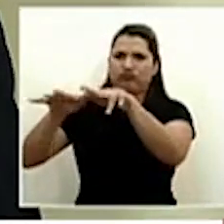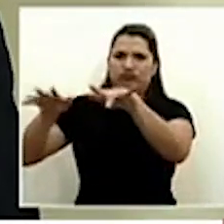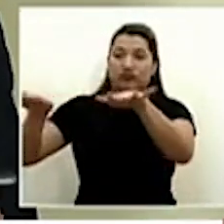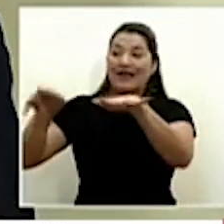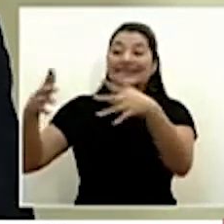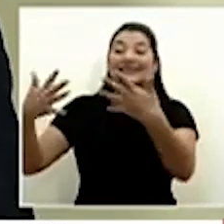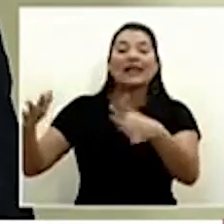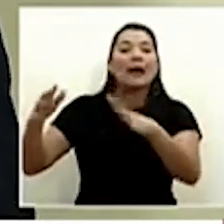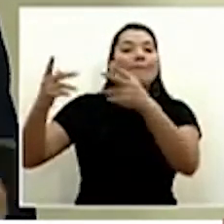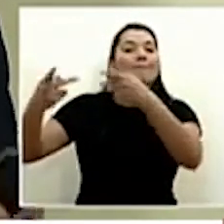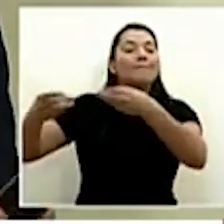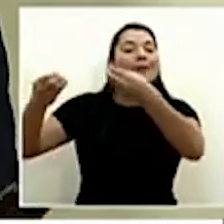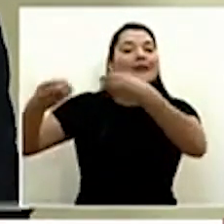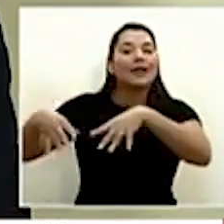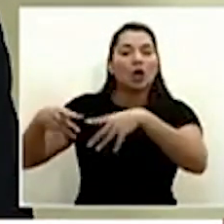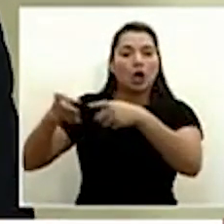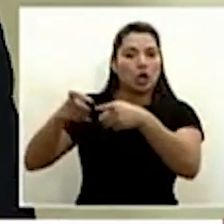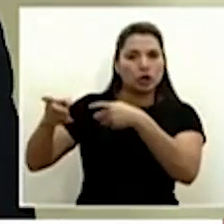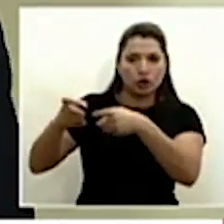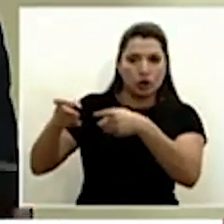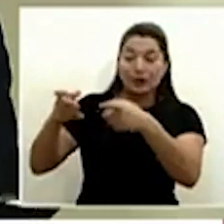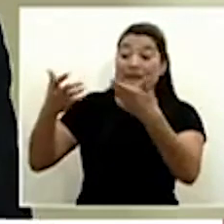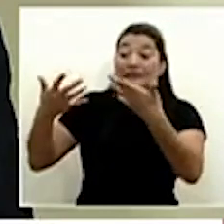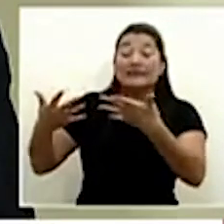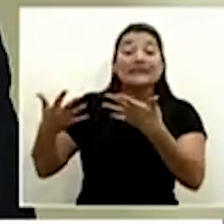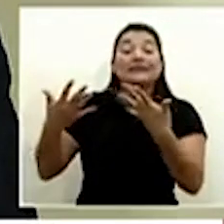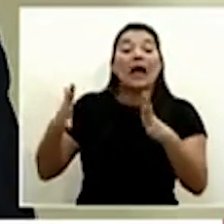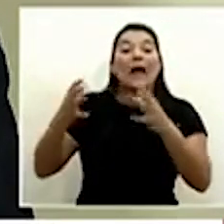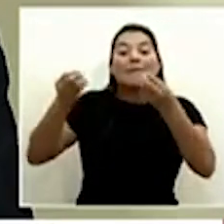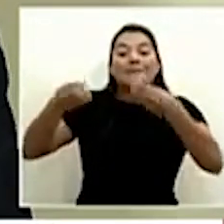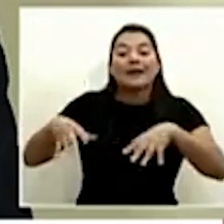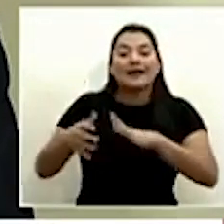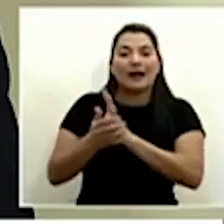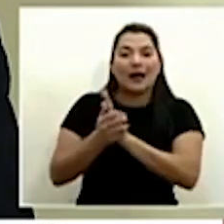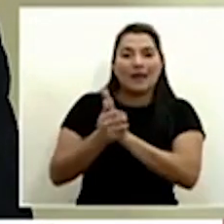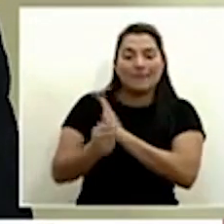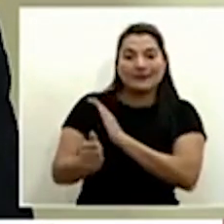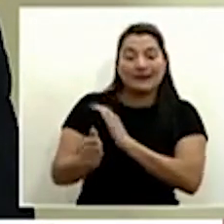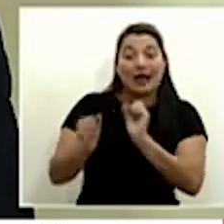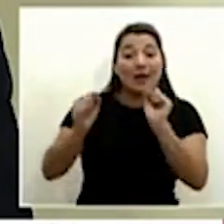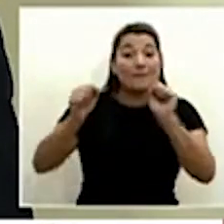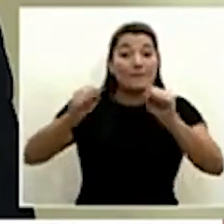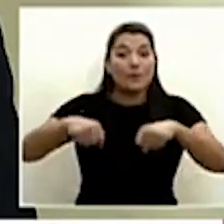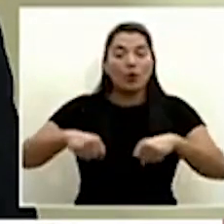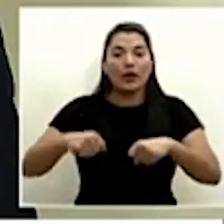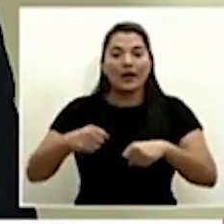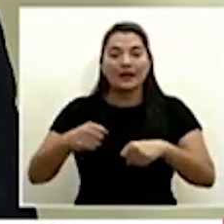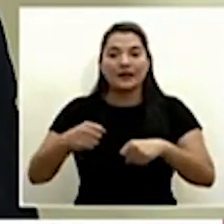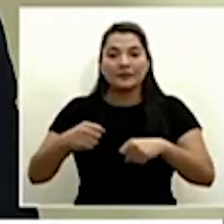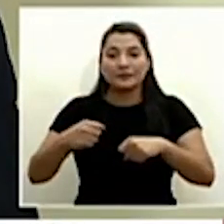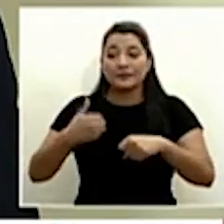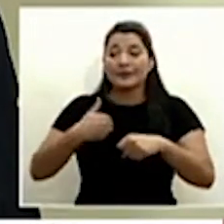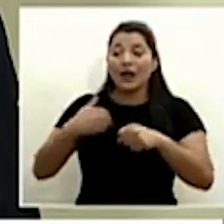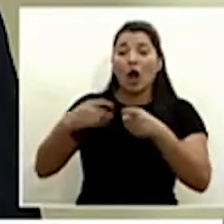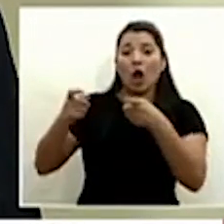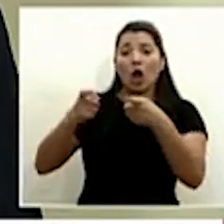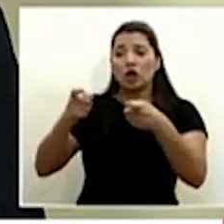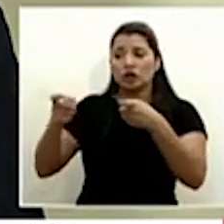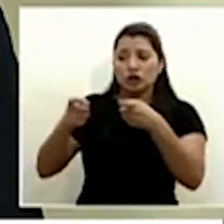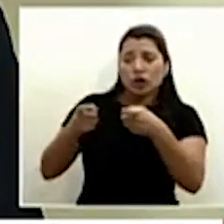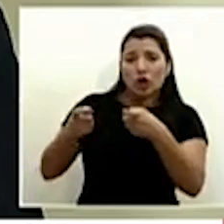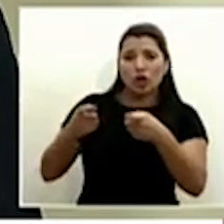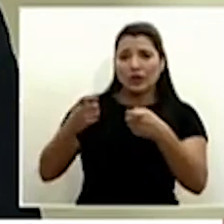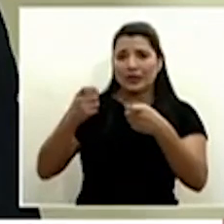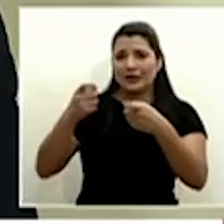sea ya cuando hay transmisión sostenida se pierde la trazabilidad, se pierde la capacidad de tomar verdad, acción